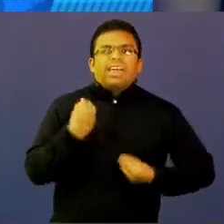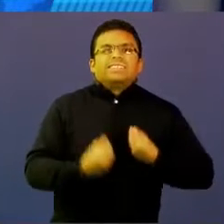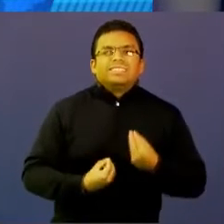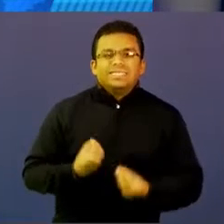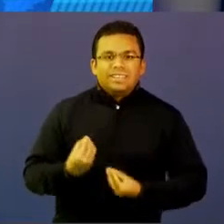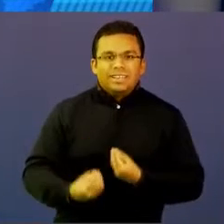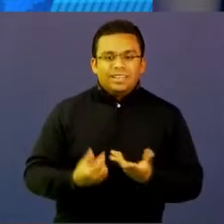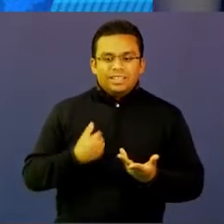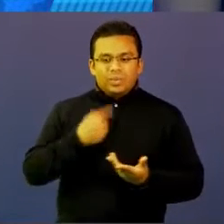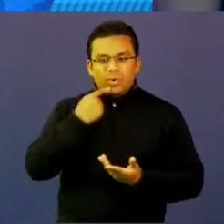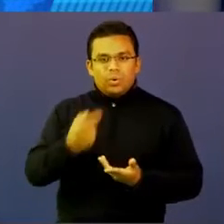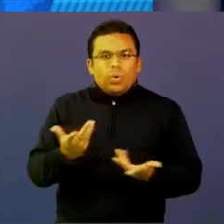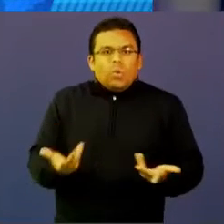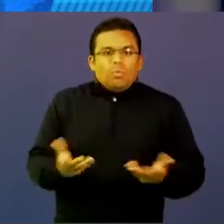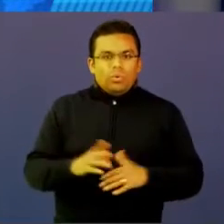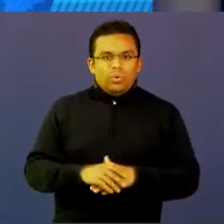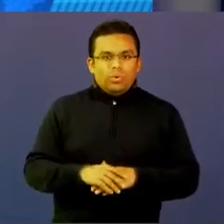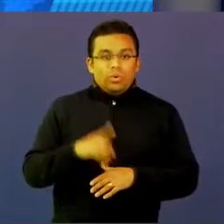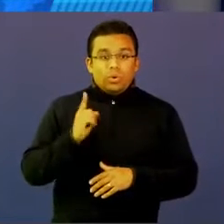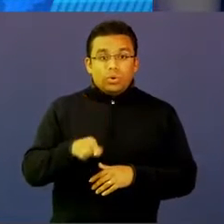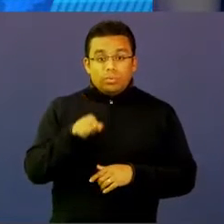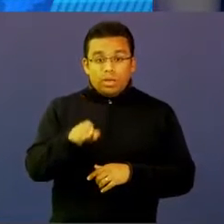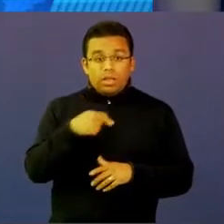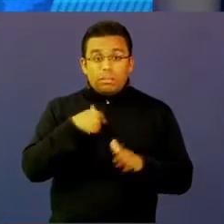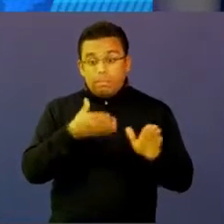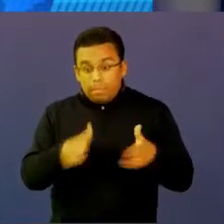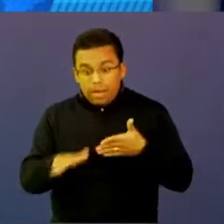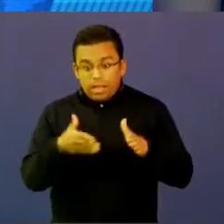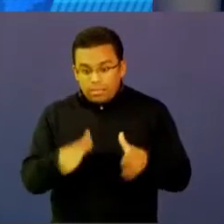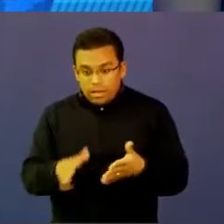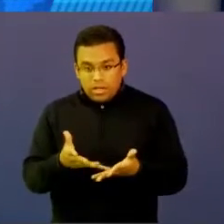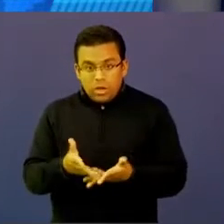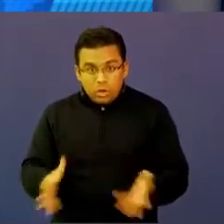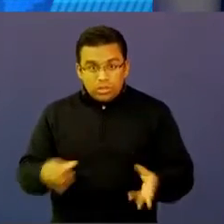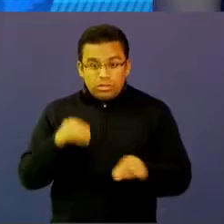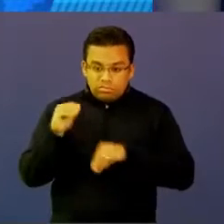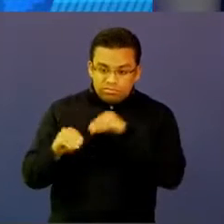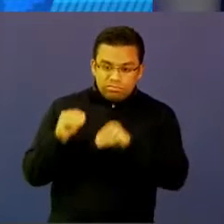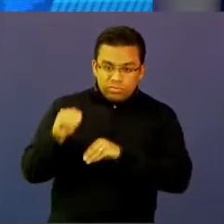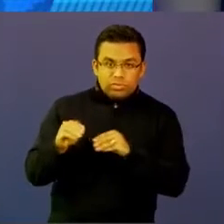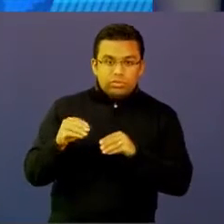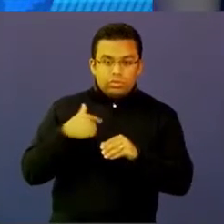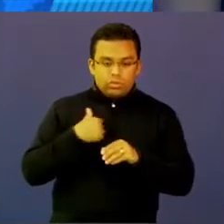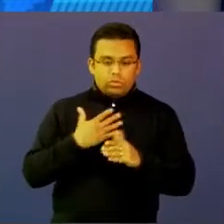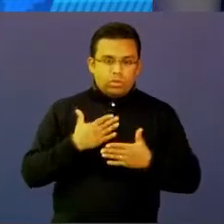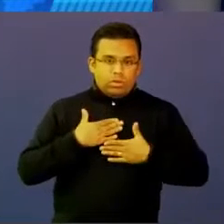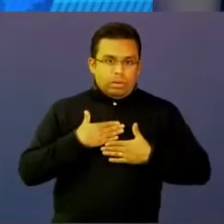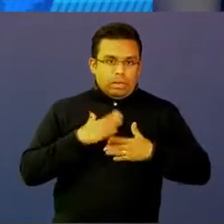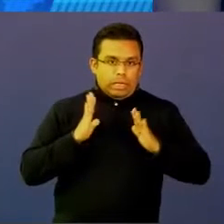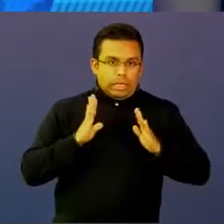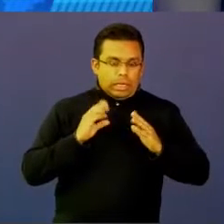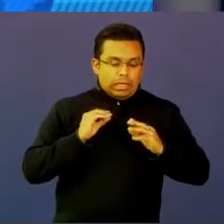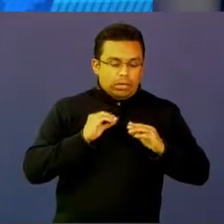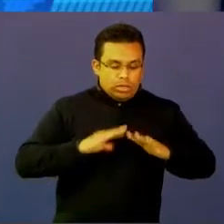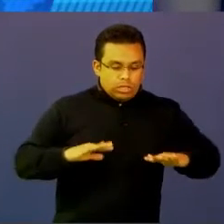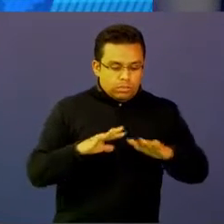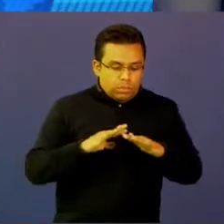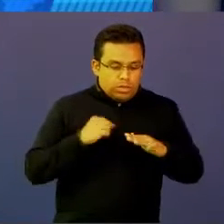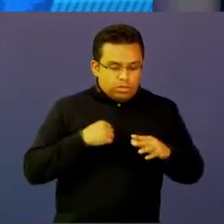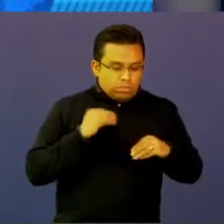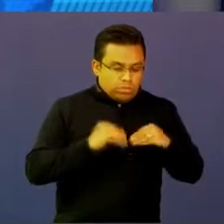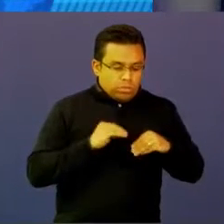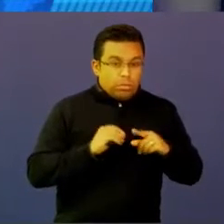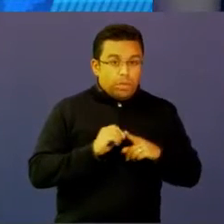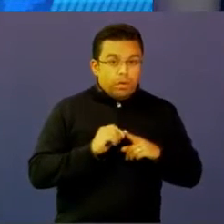ellos? Porque ellos siguen planeando y siguen pensando la formación desde lo regional, pero creo que la articulación es importante.